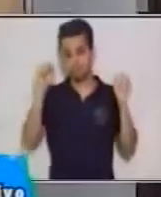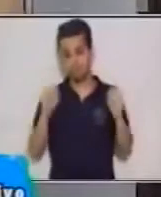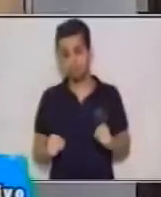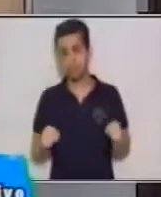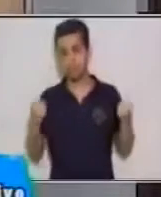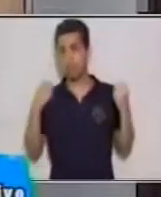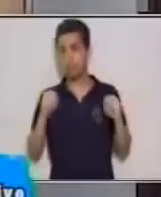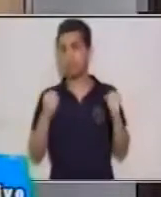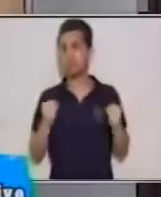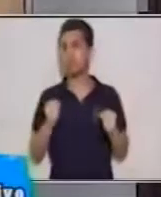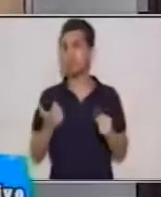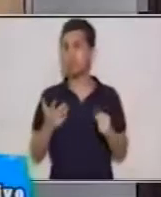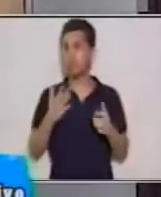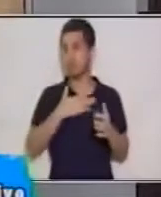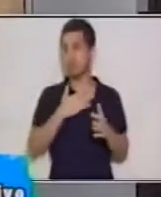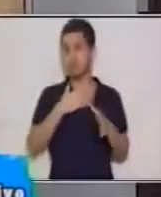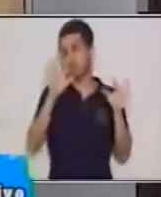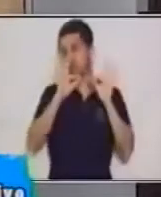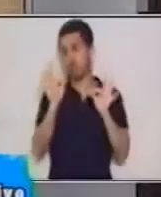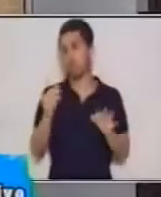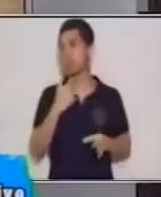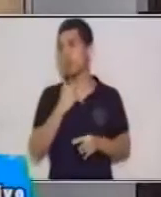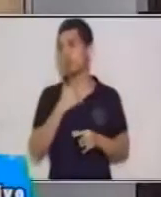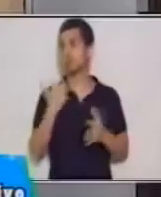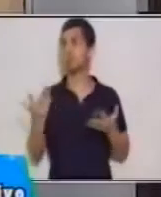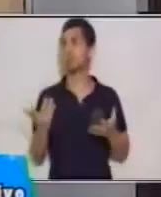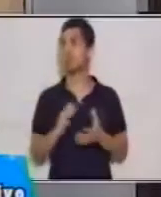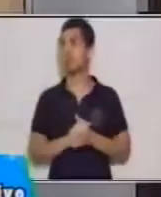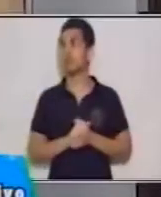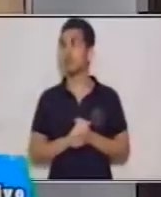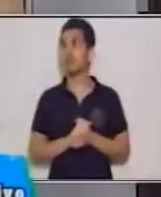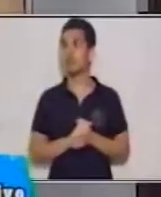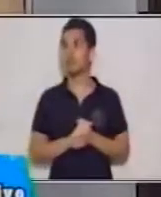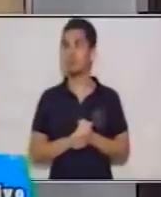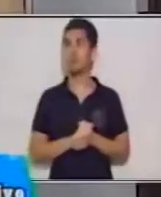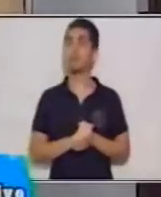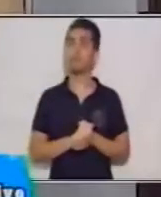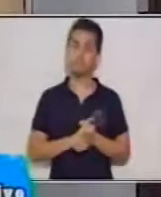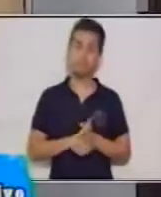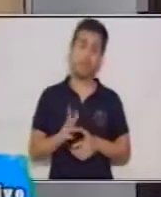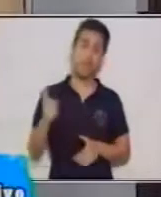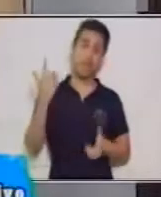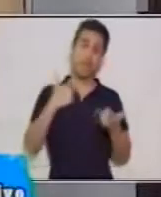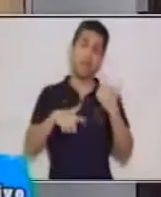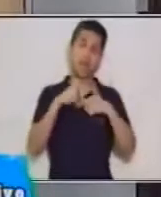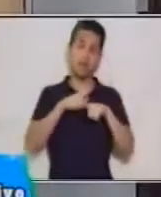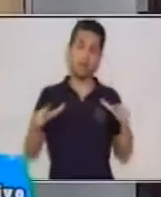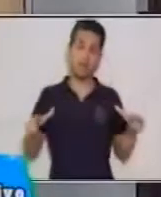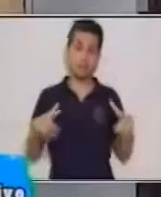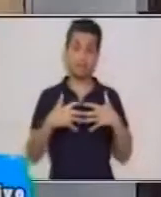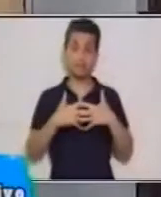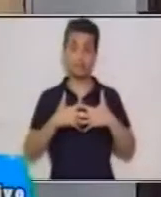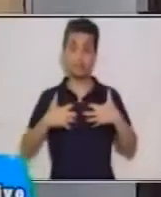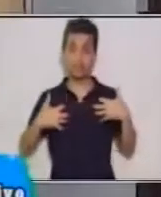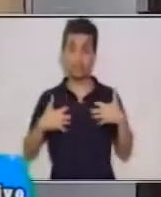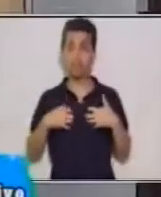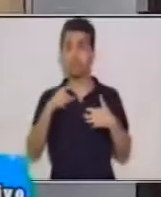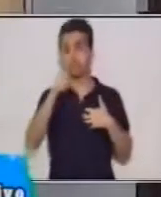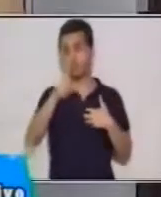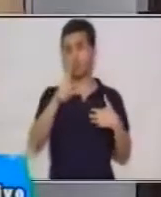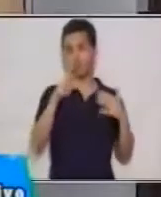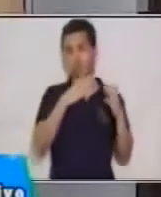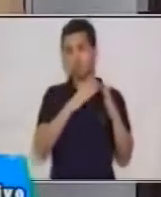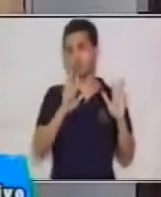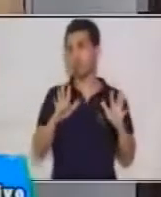crearla a nuestro gusto. Y en el lenguaje científico, eso lo puede trabajar en casa, la